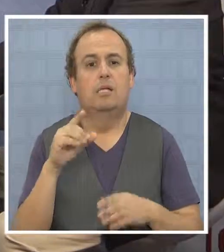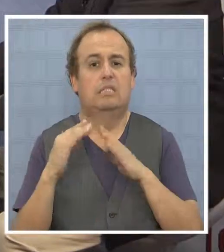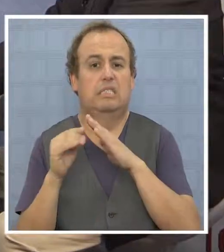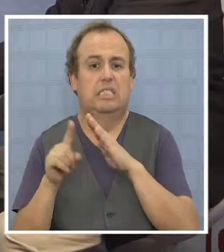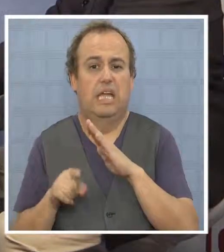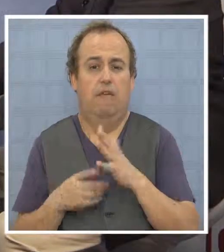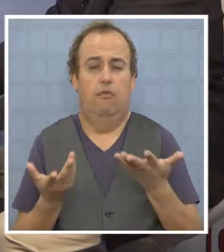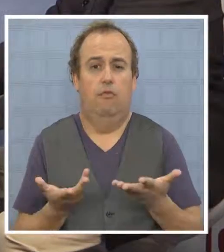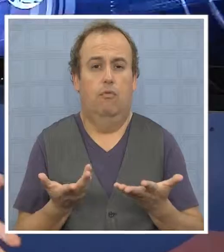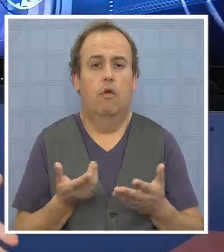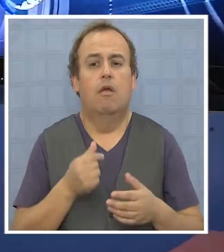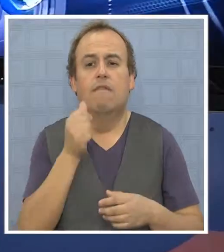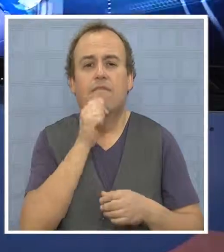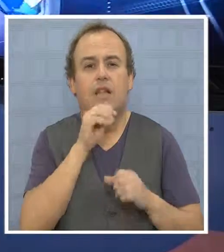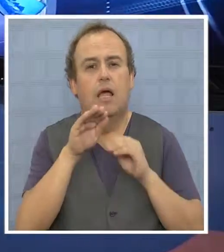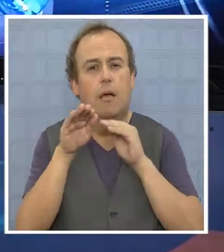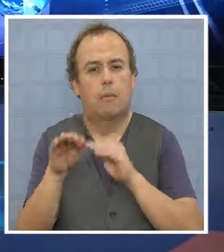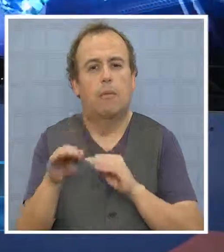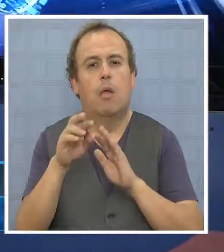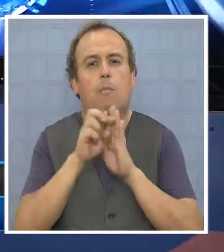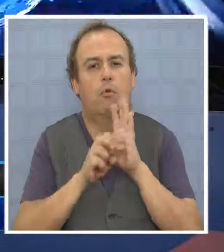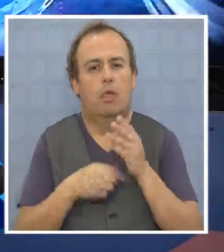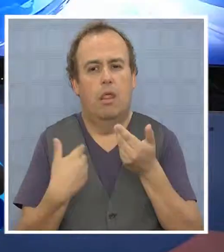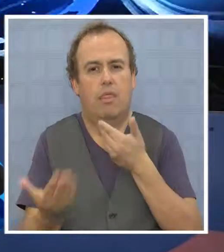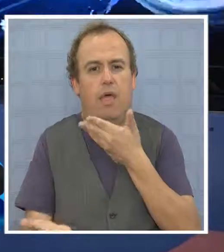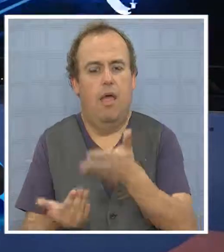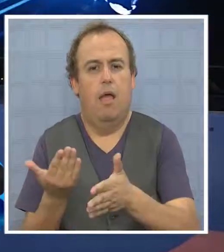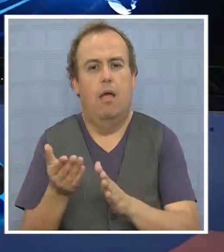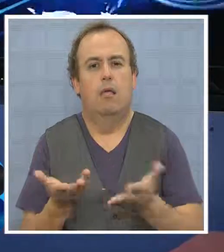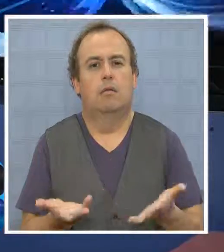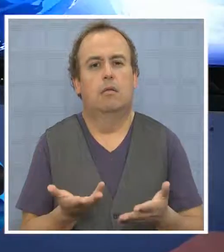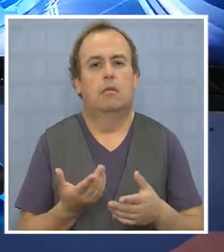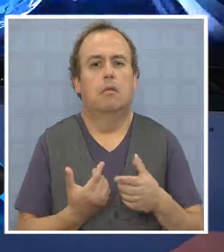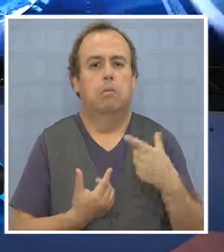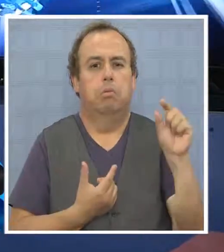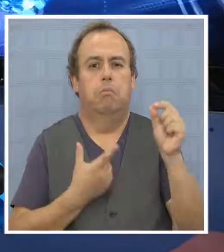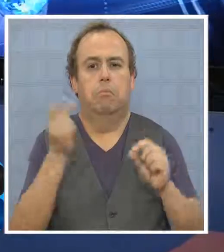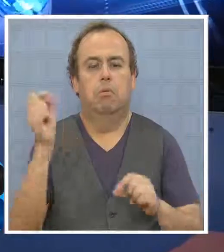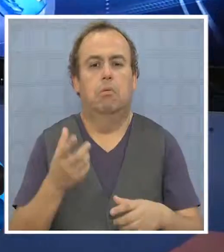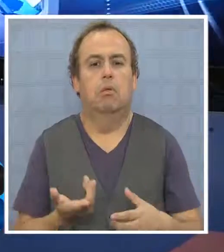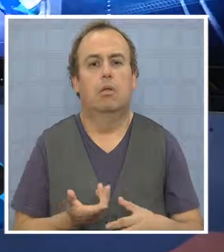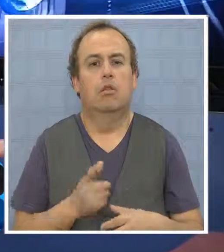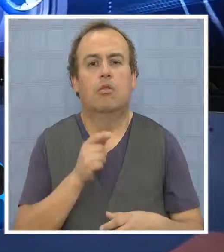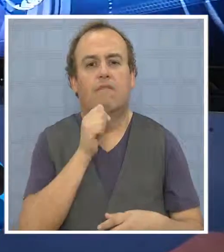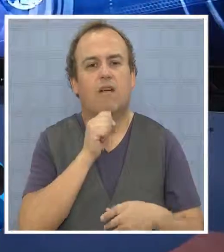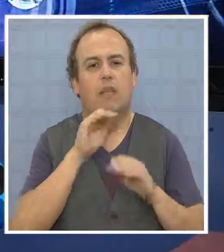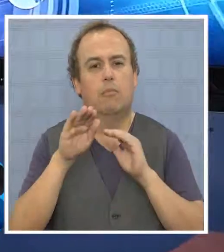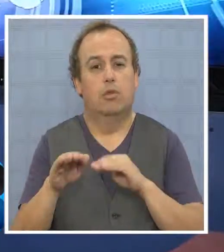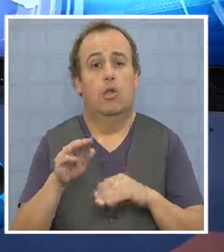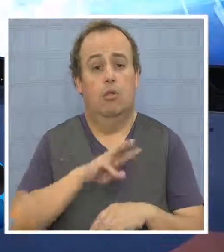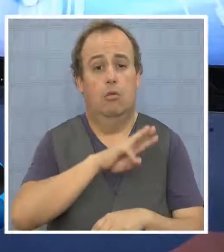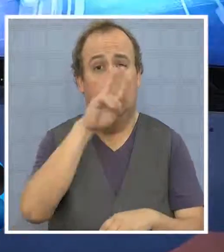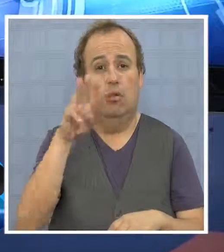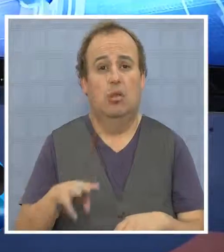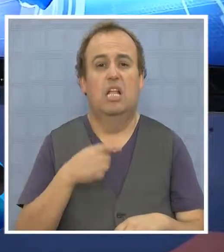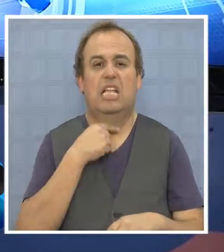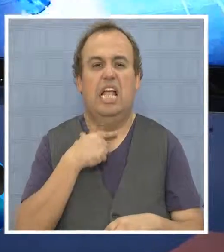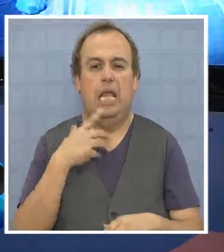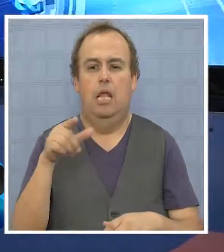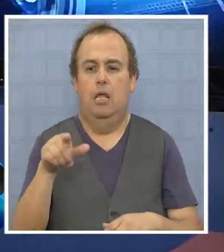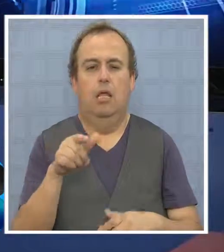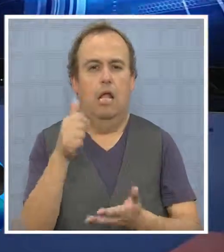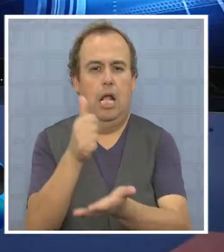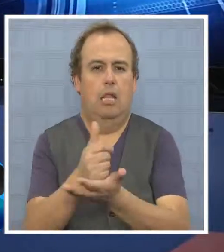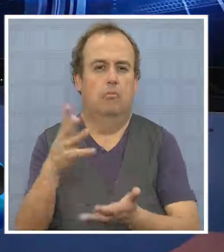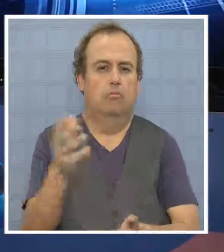pocos proyectos, porque le han dado pocos proyectos. Esa es la firme. No le han dado proyectos a esta alcaldesa. Se han ido a otros lados y ha habido diversas razones. La concertación, porque